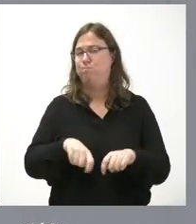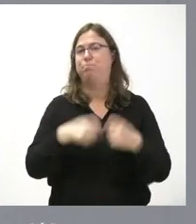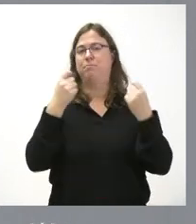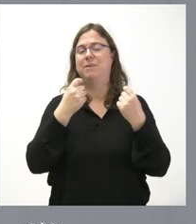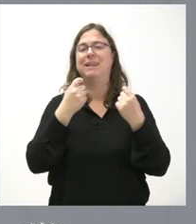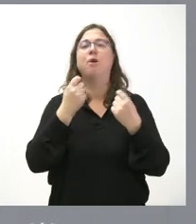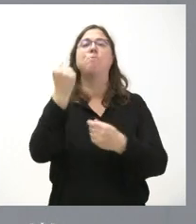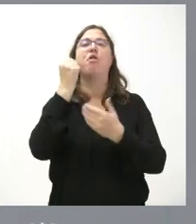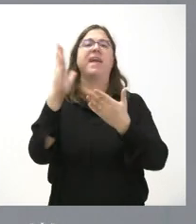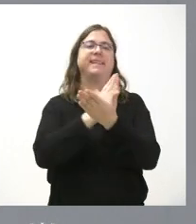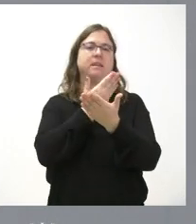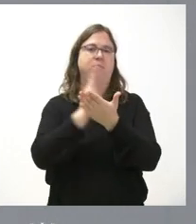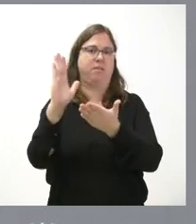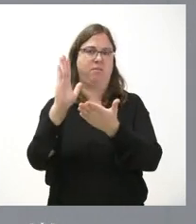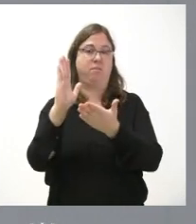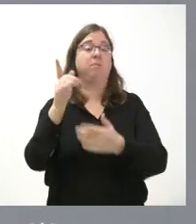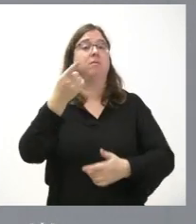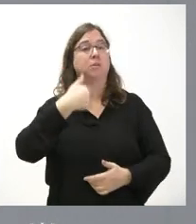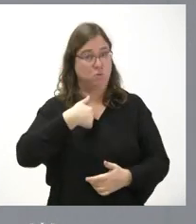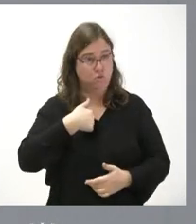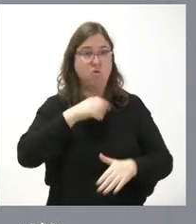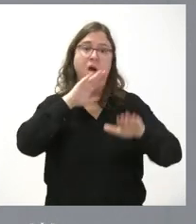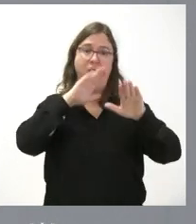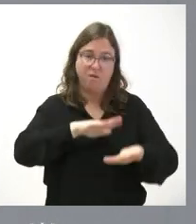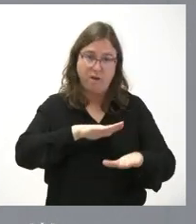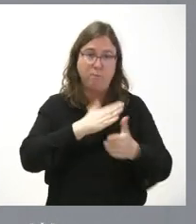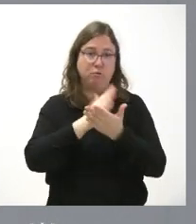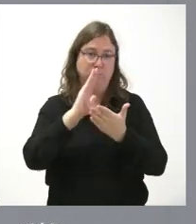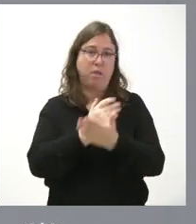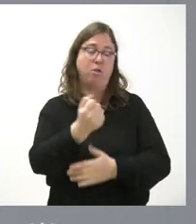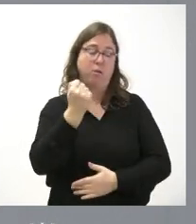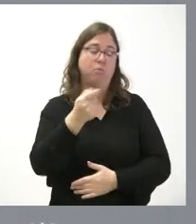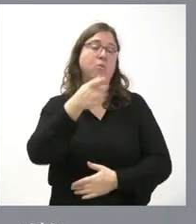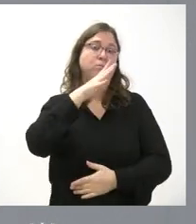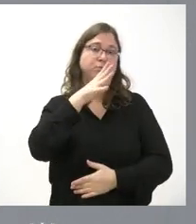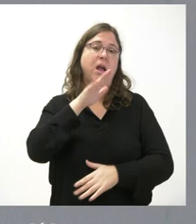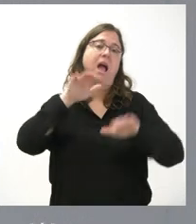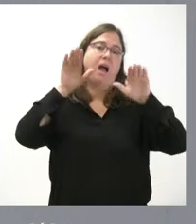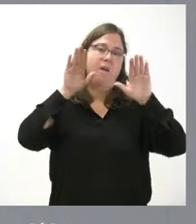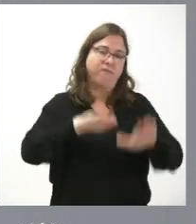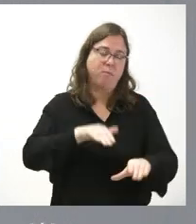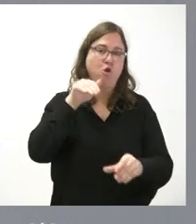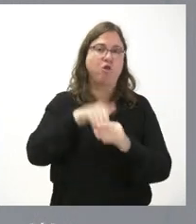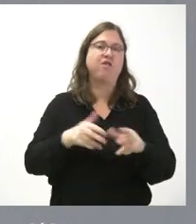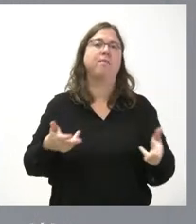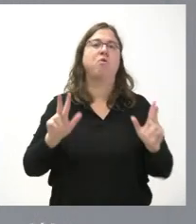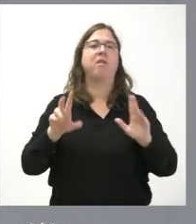poderes y nosotros que defendemos la separación de poderes pues siempre vamos a estar a favor de la democracia y favor de la constitución